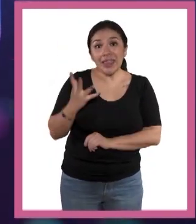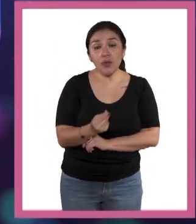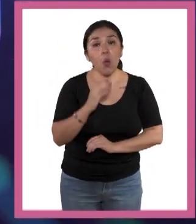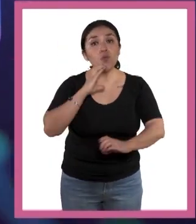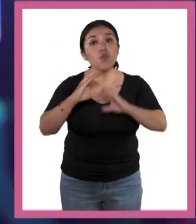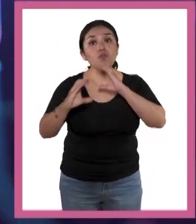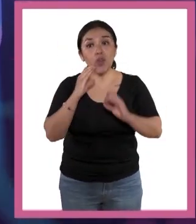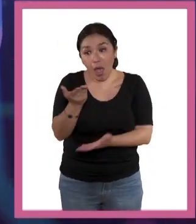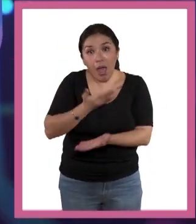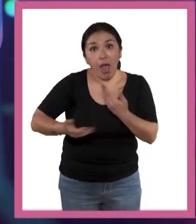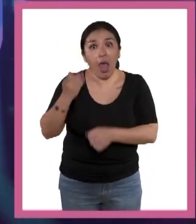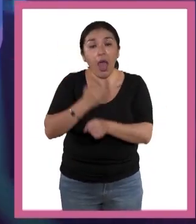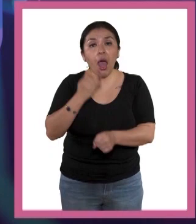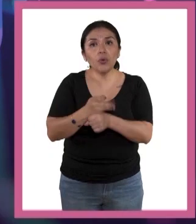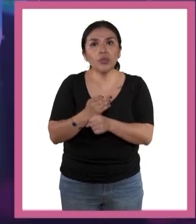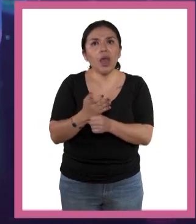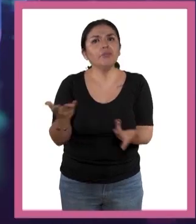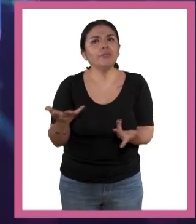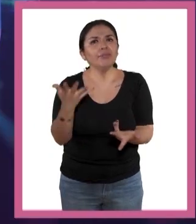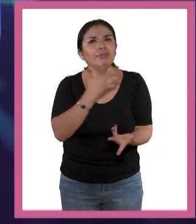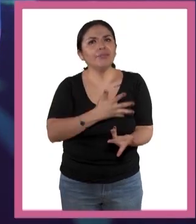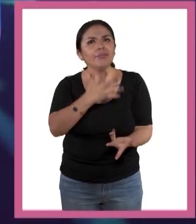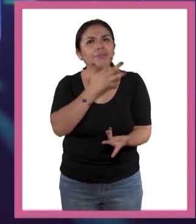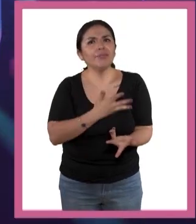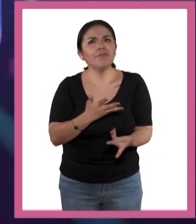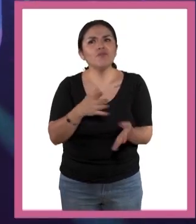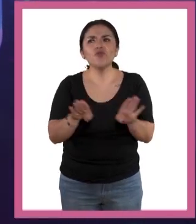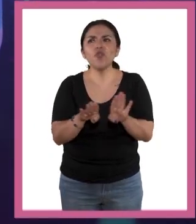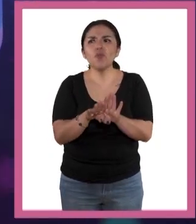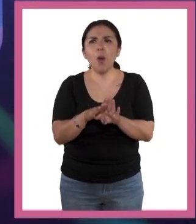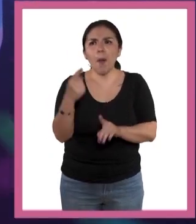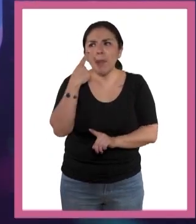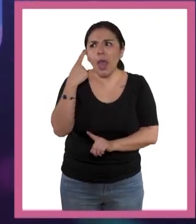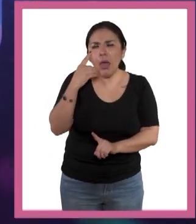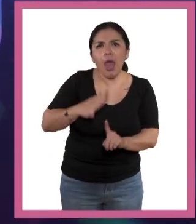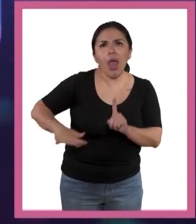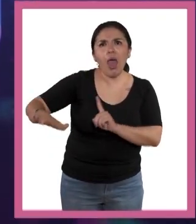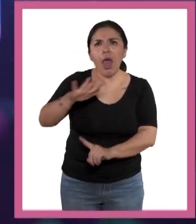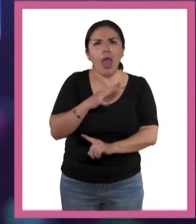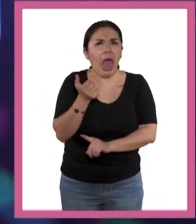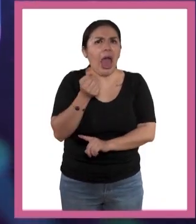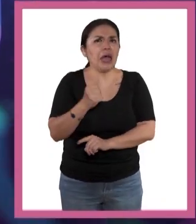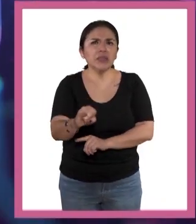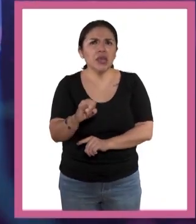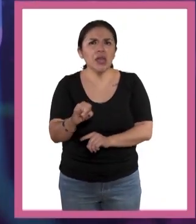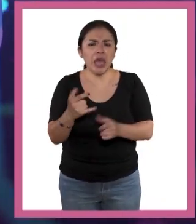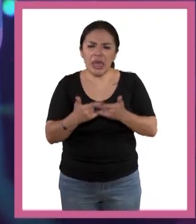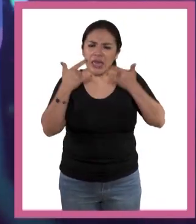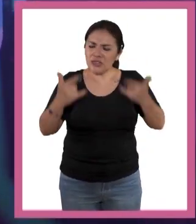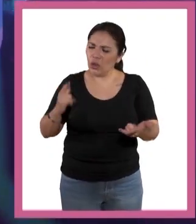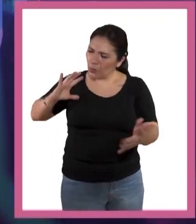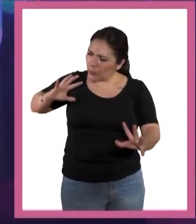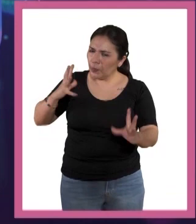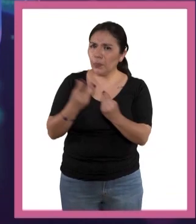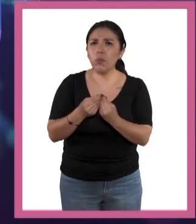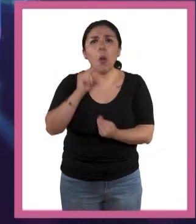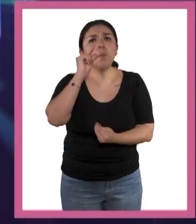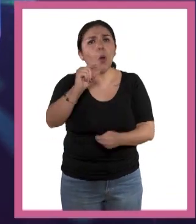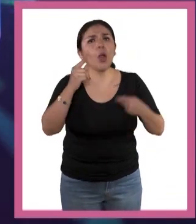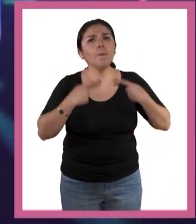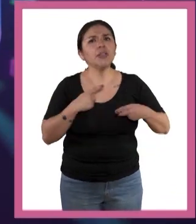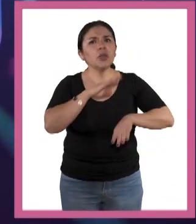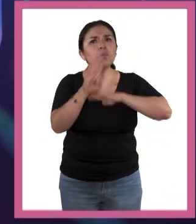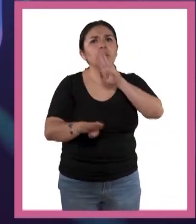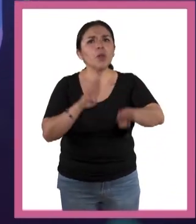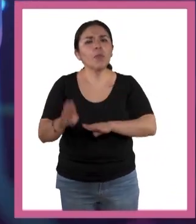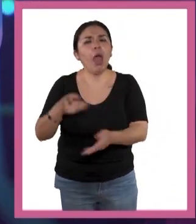la comunicación que tenemos, que ha habido, en general, viéndolo a nivel histórico, pocas muertes